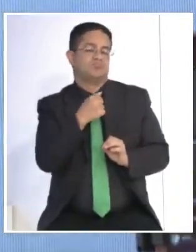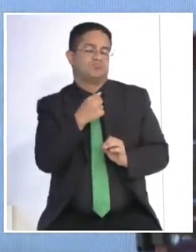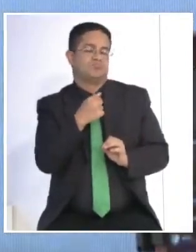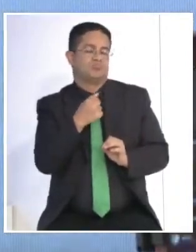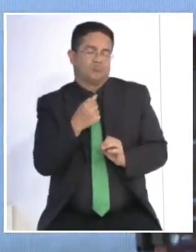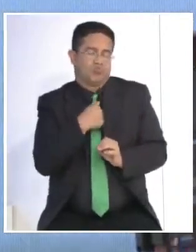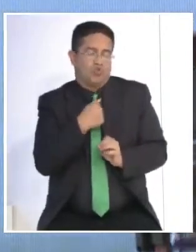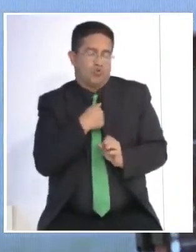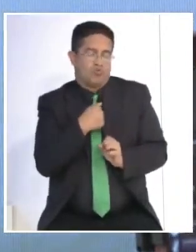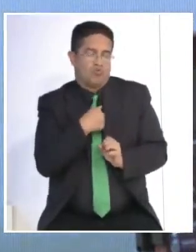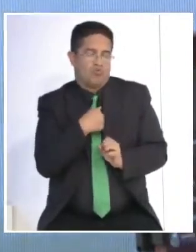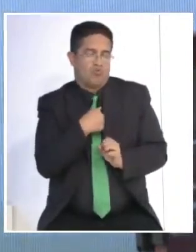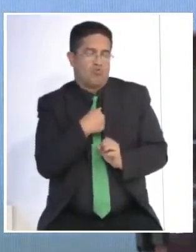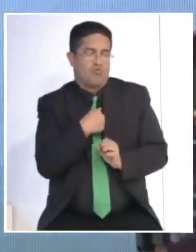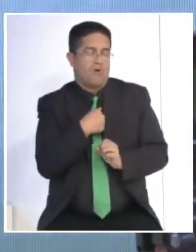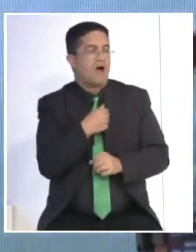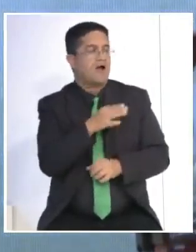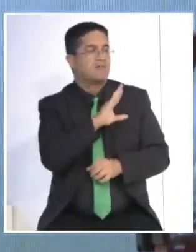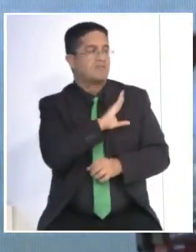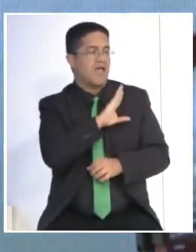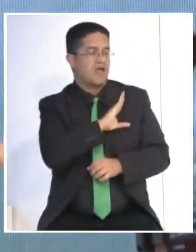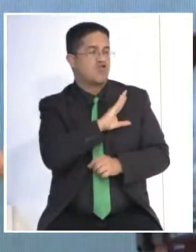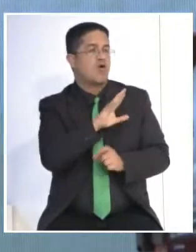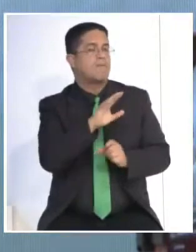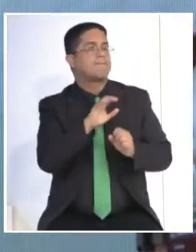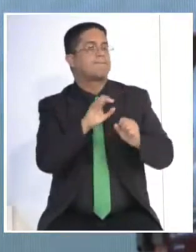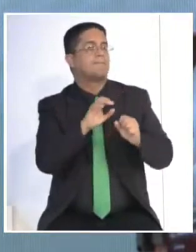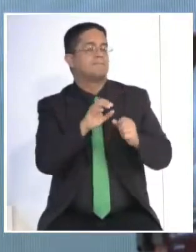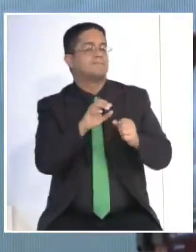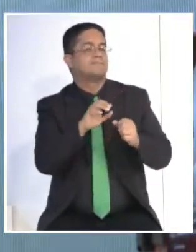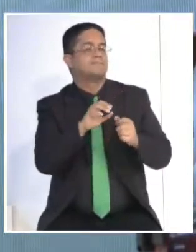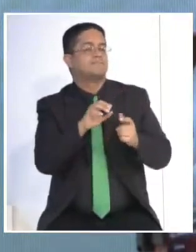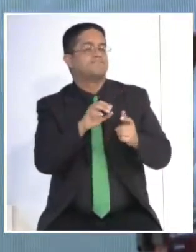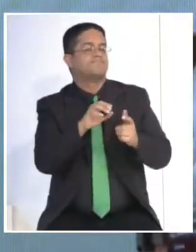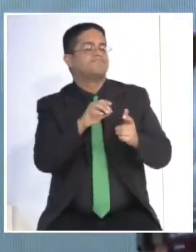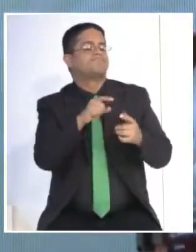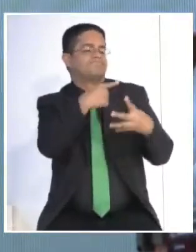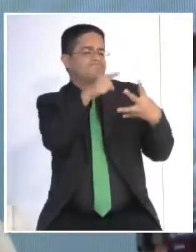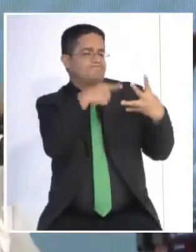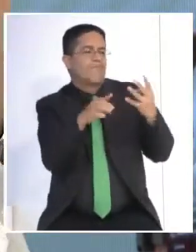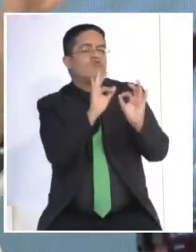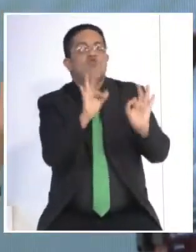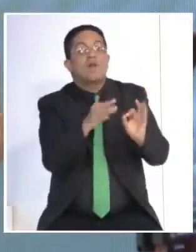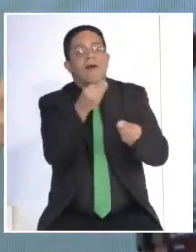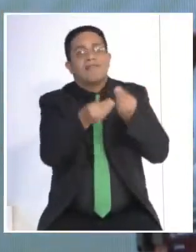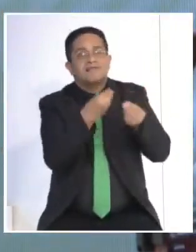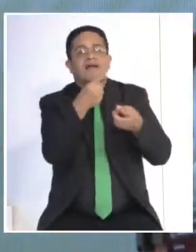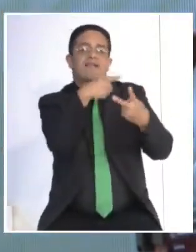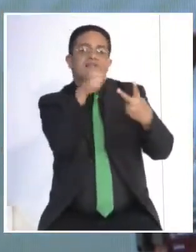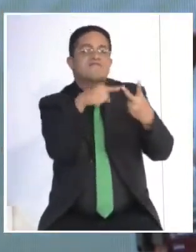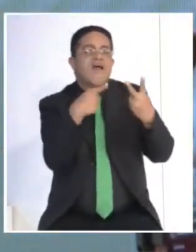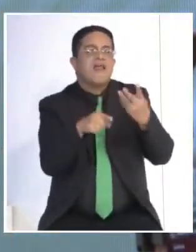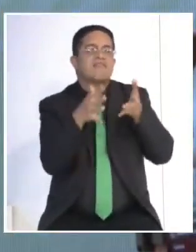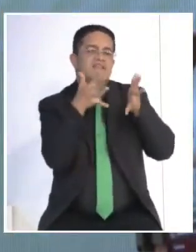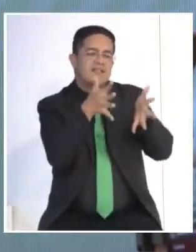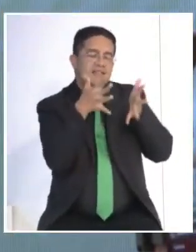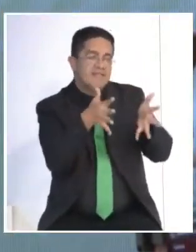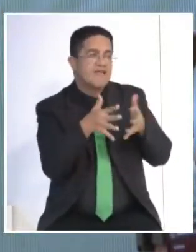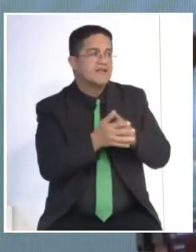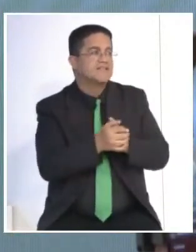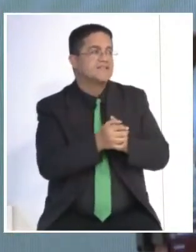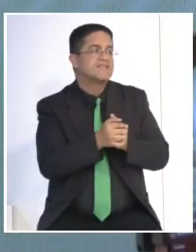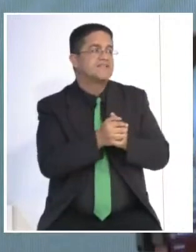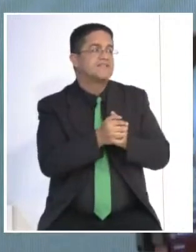o tengo más bien la posibilidad de combinar tratamientos. Entonces puedo combinar tratamientos fotónicos con tratamientos no